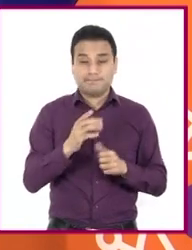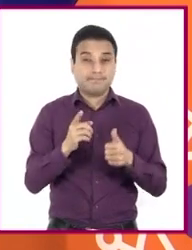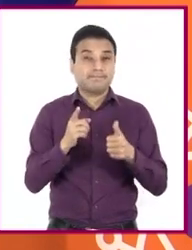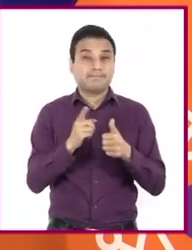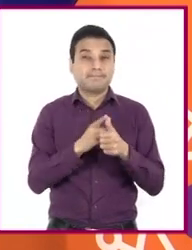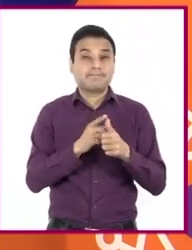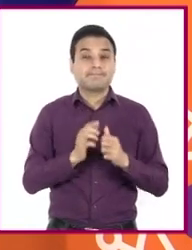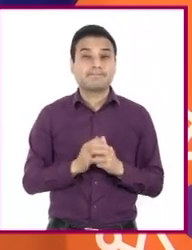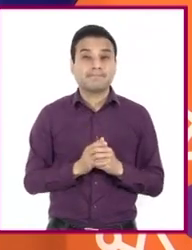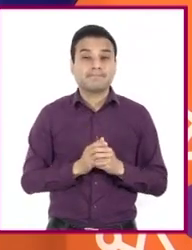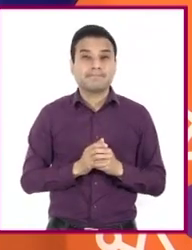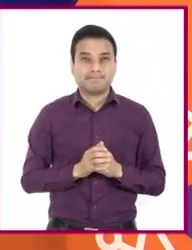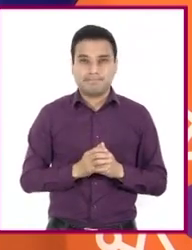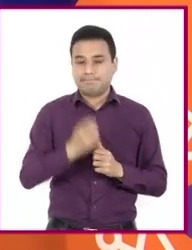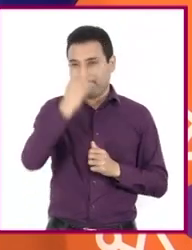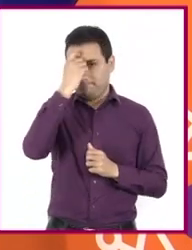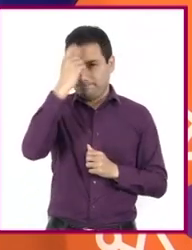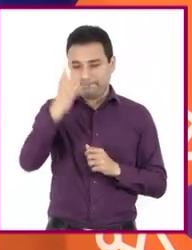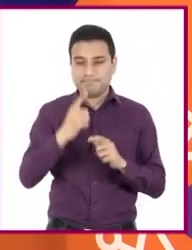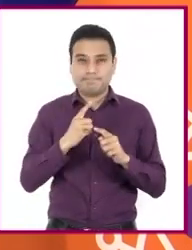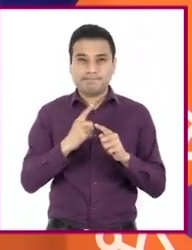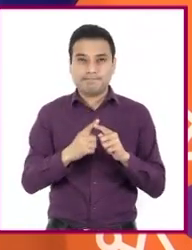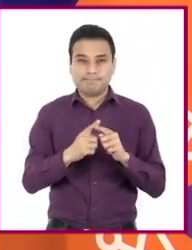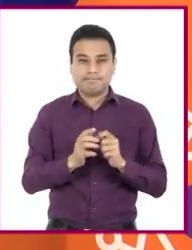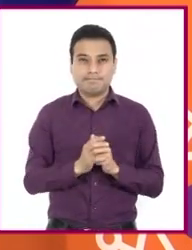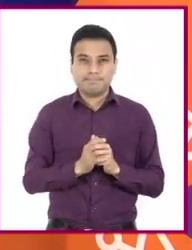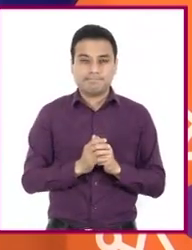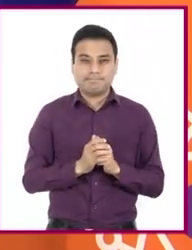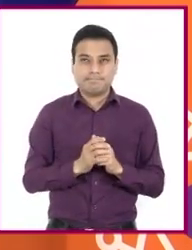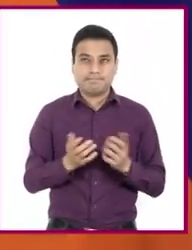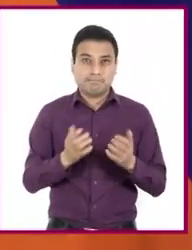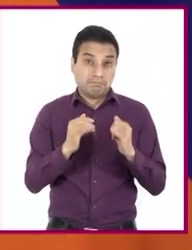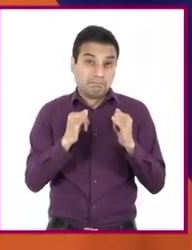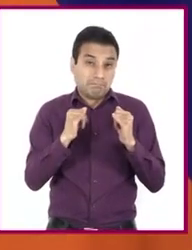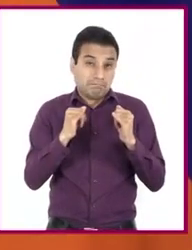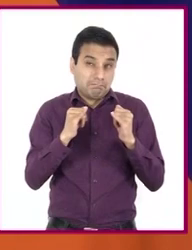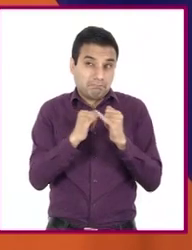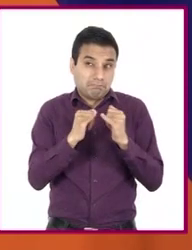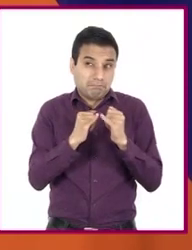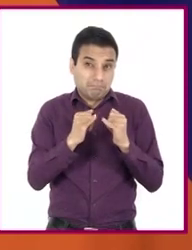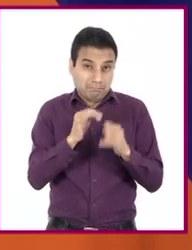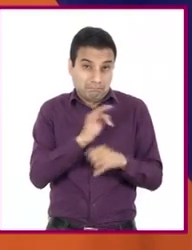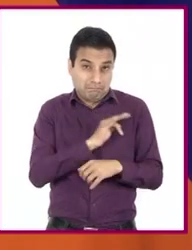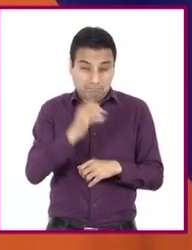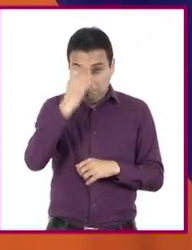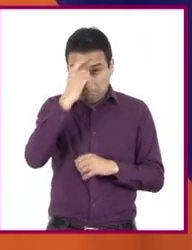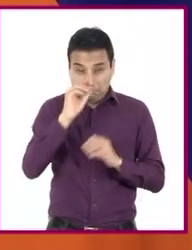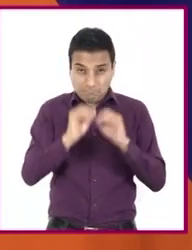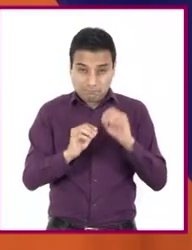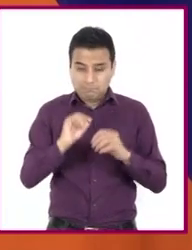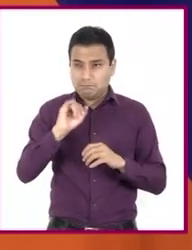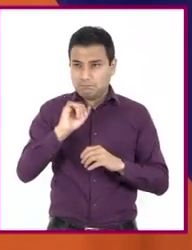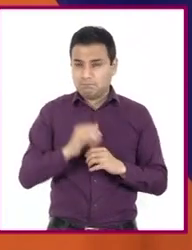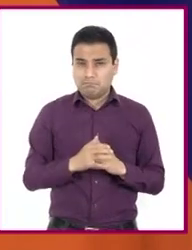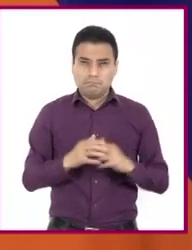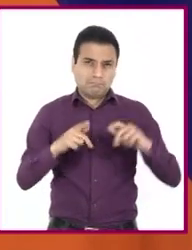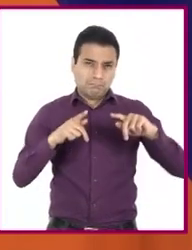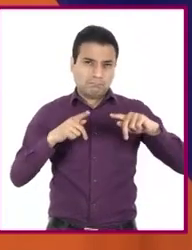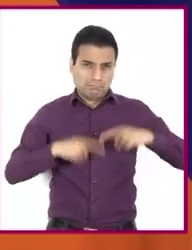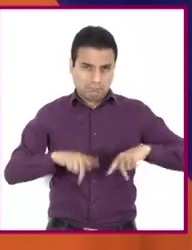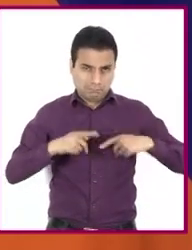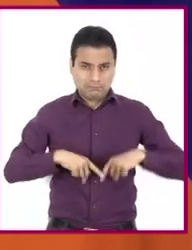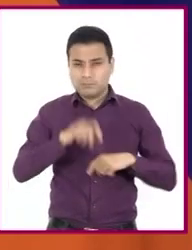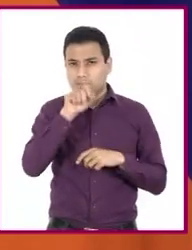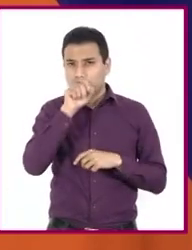hay que buscar al autor. ¿Una institución puede ser el autor? Sí, claro. No solo las personas,